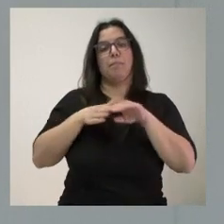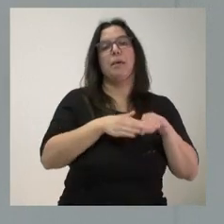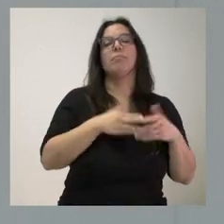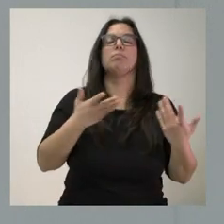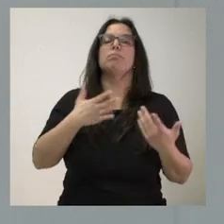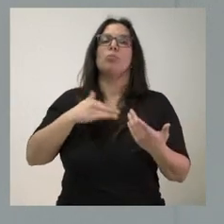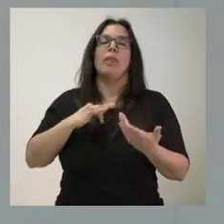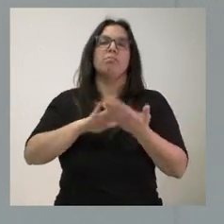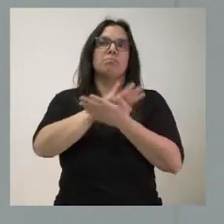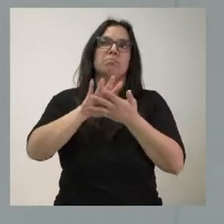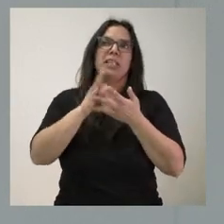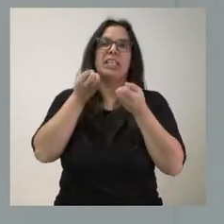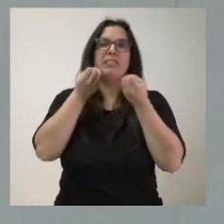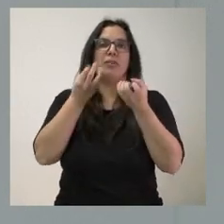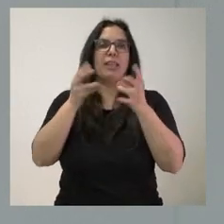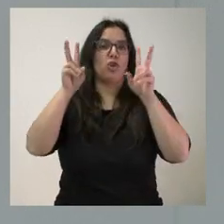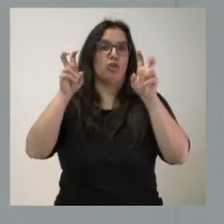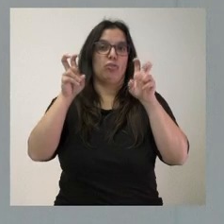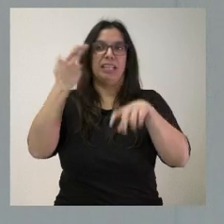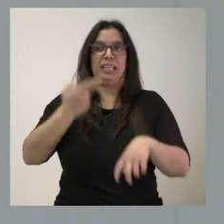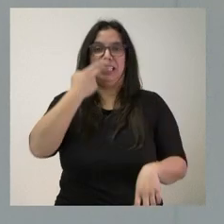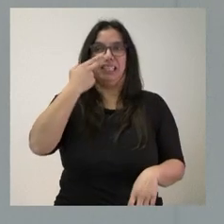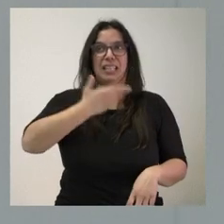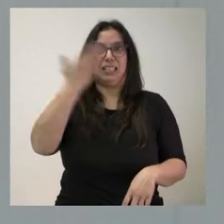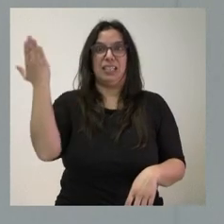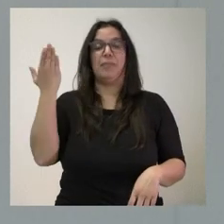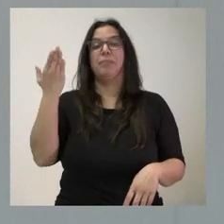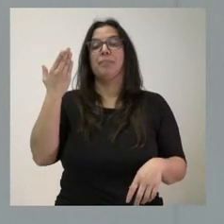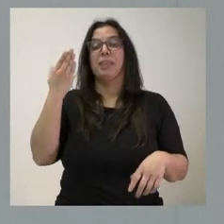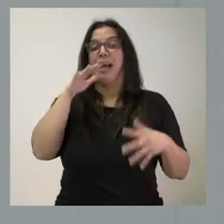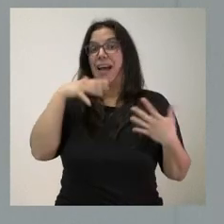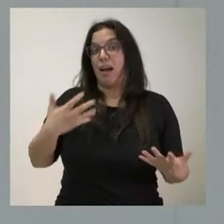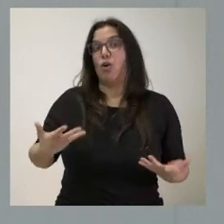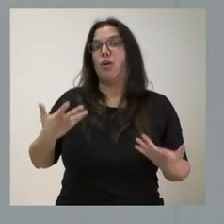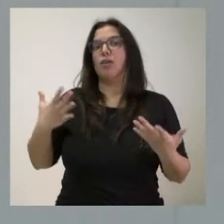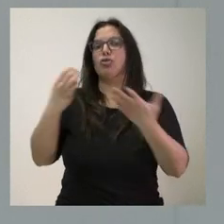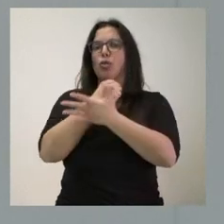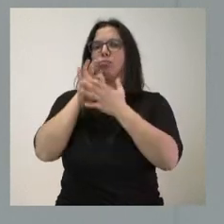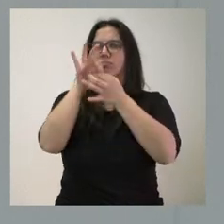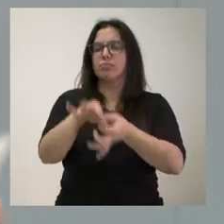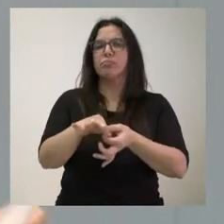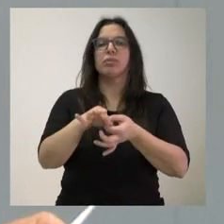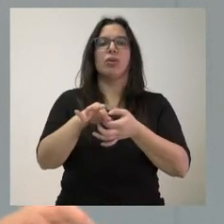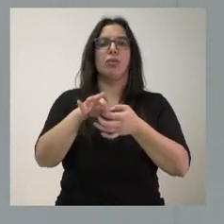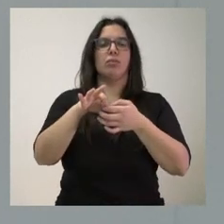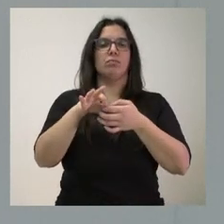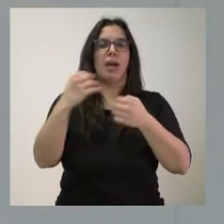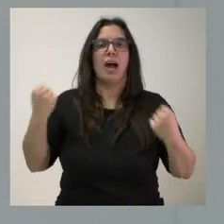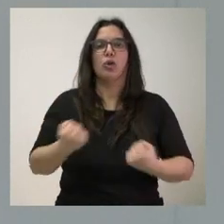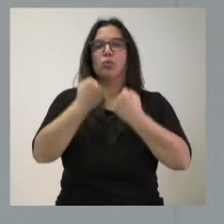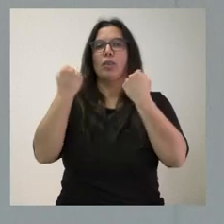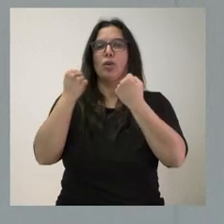denominar una información de servicio público, todo lo que tiene que ver en este momento actual con actuaciones vinculadas a la